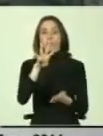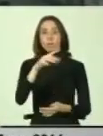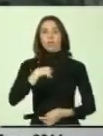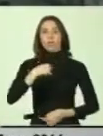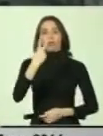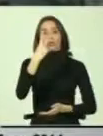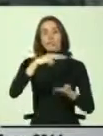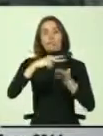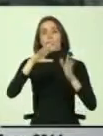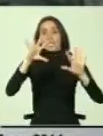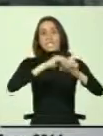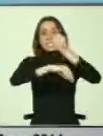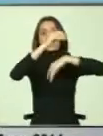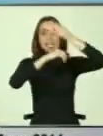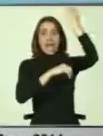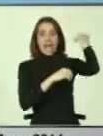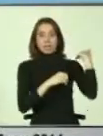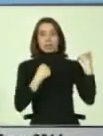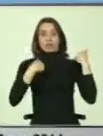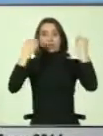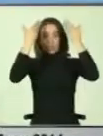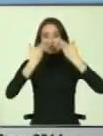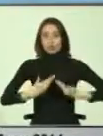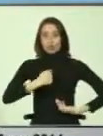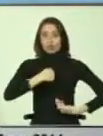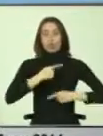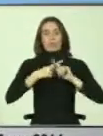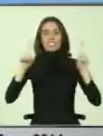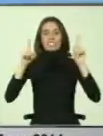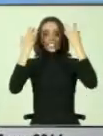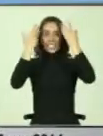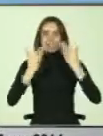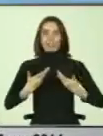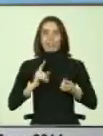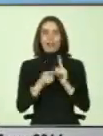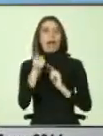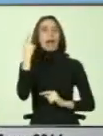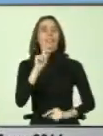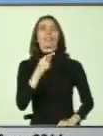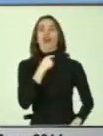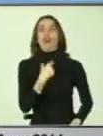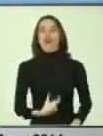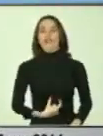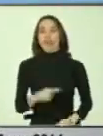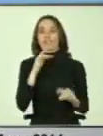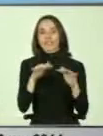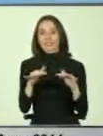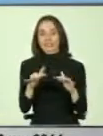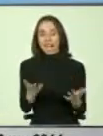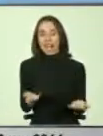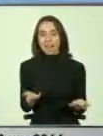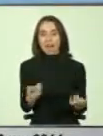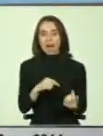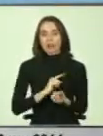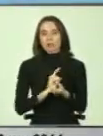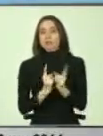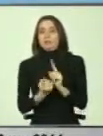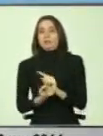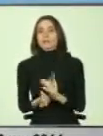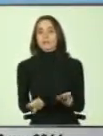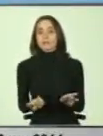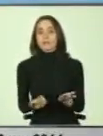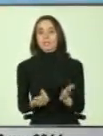era bastante distinto a cómo soy hoy día. Bastante distinto. No usaba corbata, por ejemplo. Y